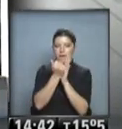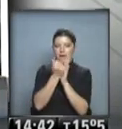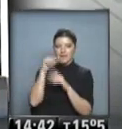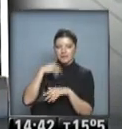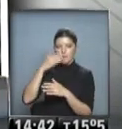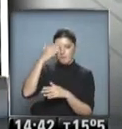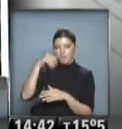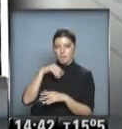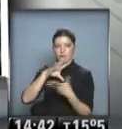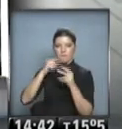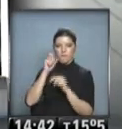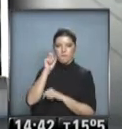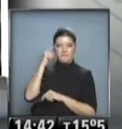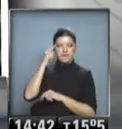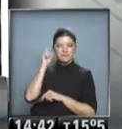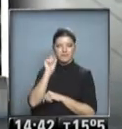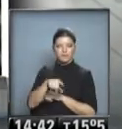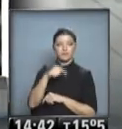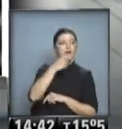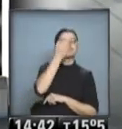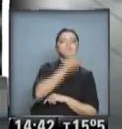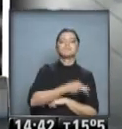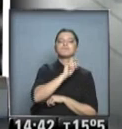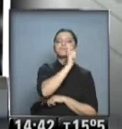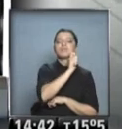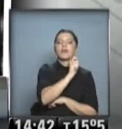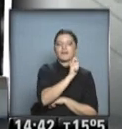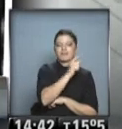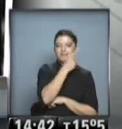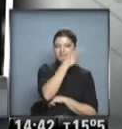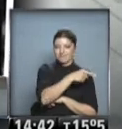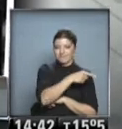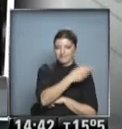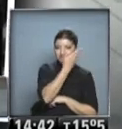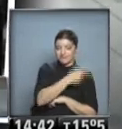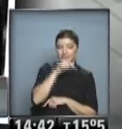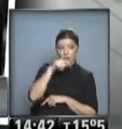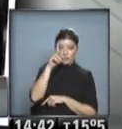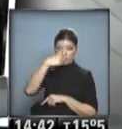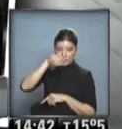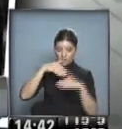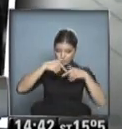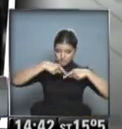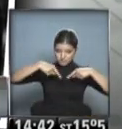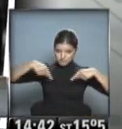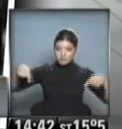pensamiento. ¿A quién nos estamos refiriendo? 0800-444-1777 y 4535